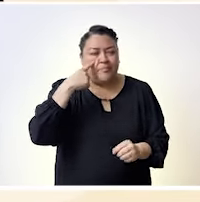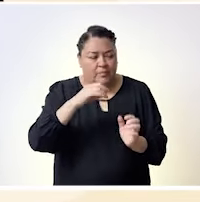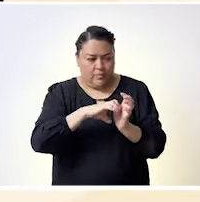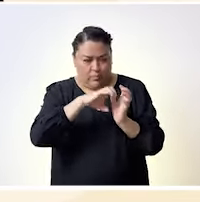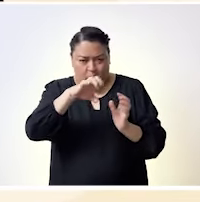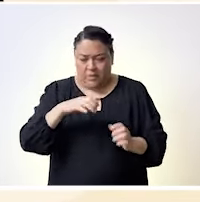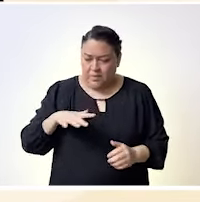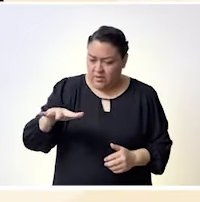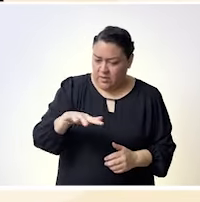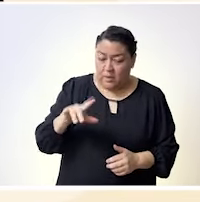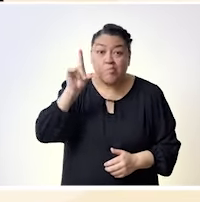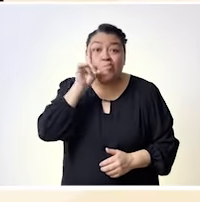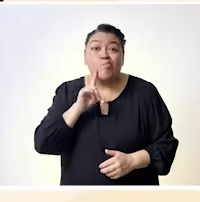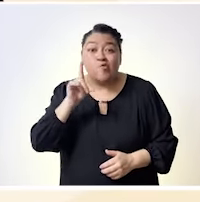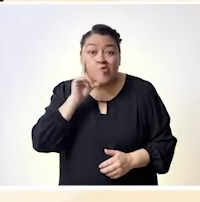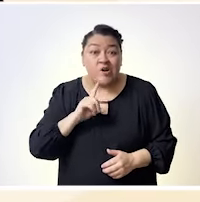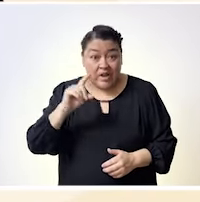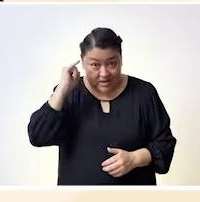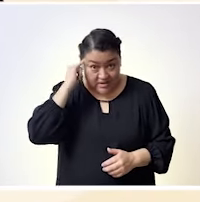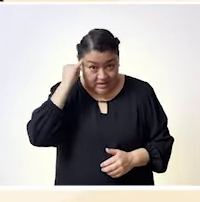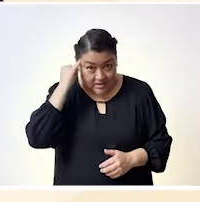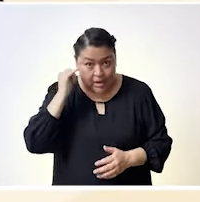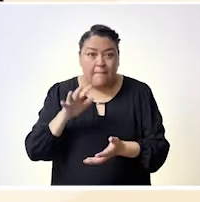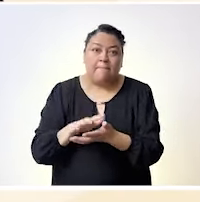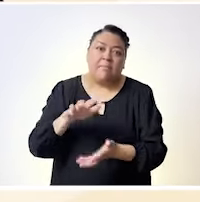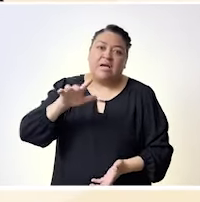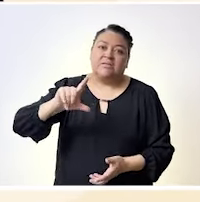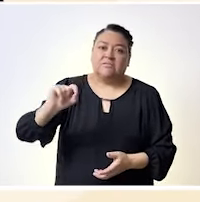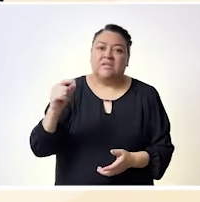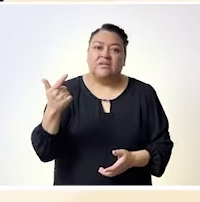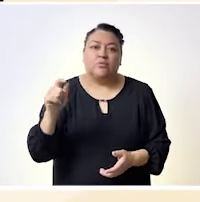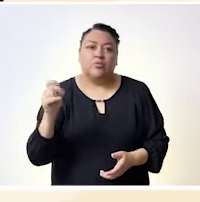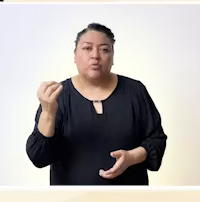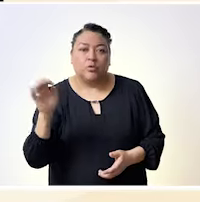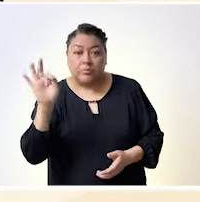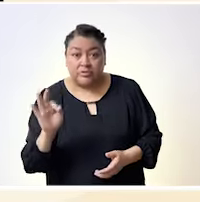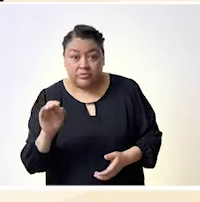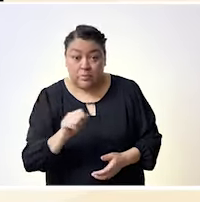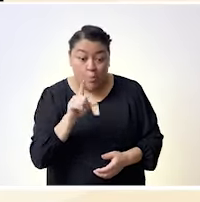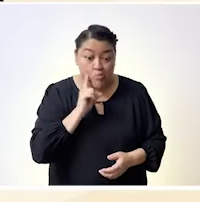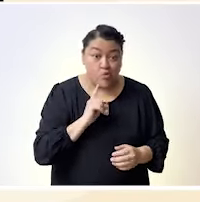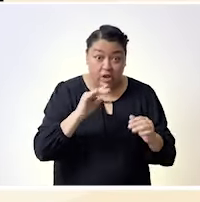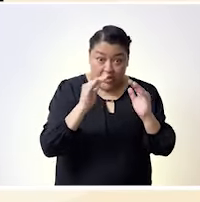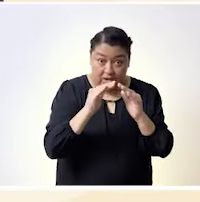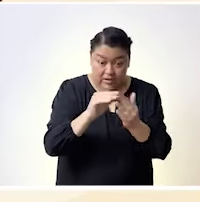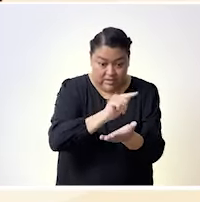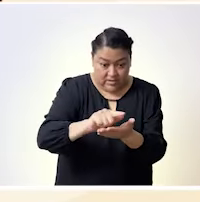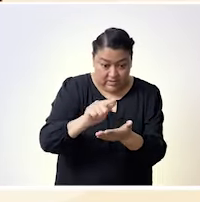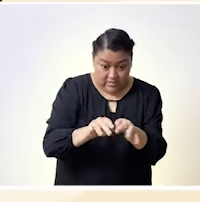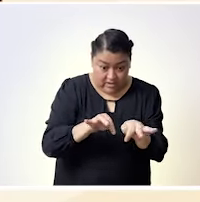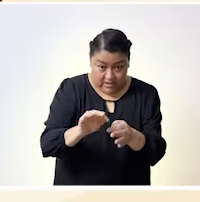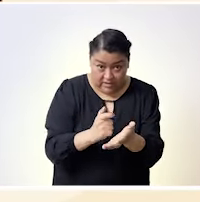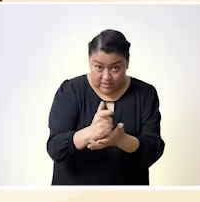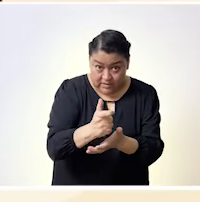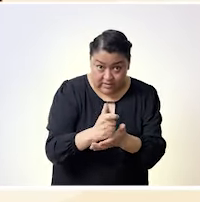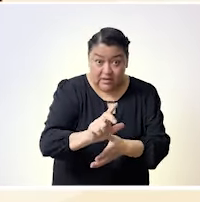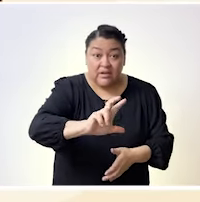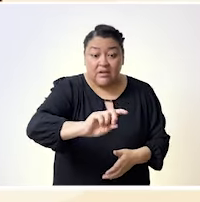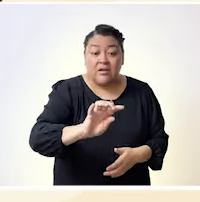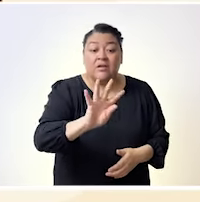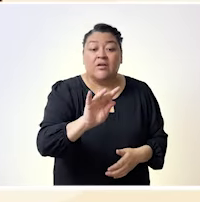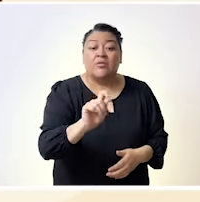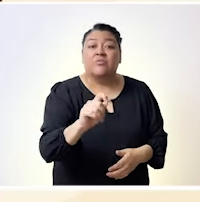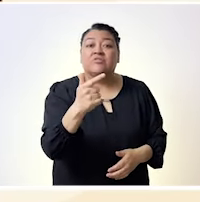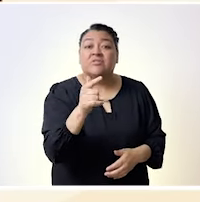las mujeres adscritas indígenas es de 27.9% y para las trabajadoras del hogar remuneradas es de 34